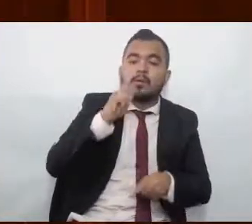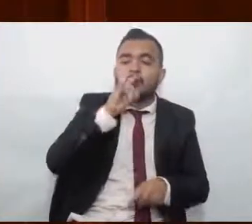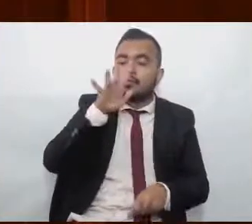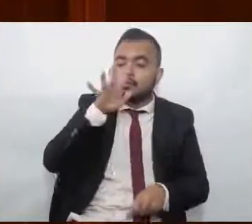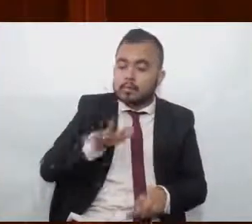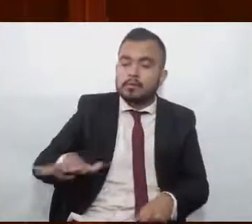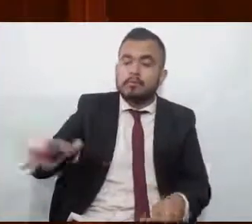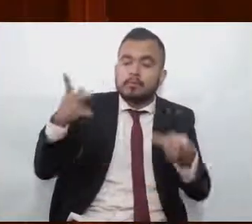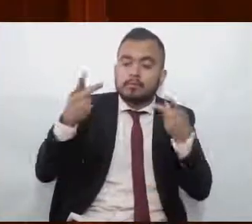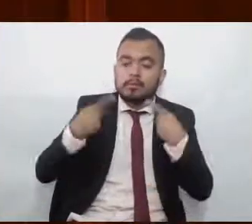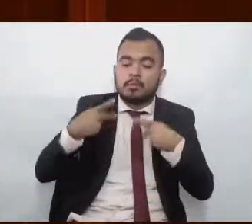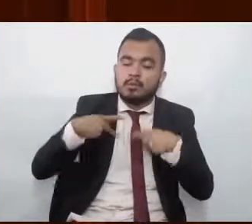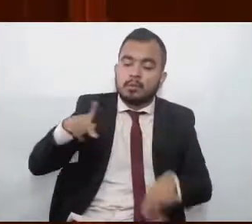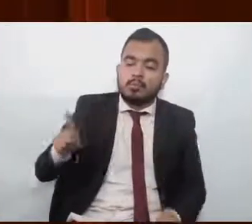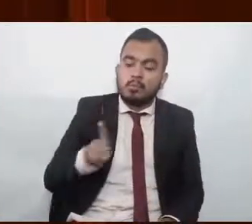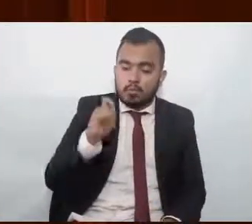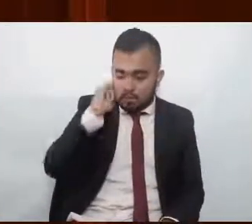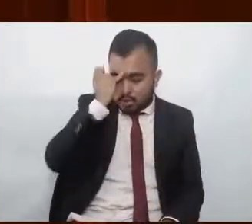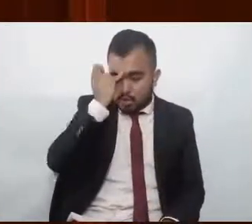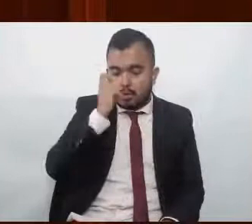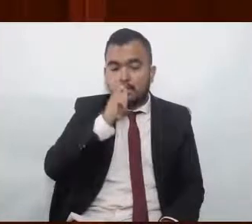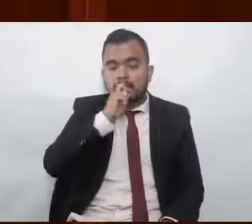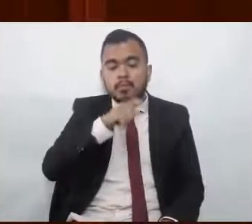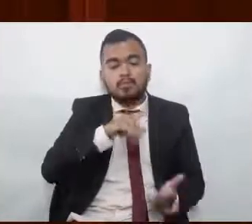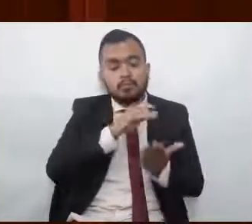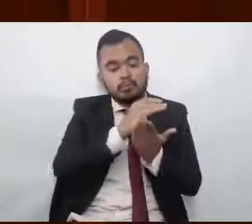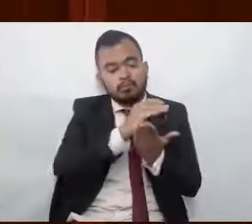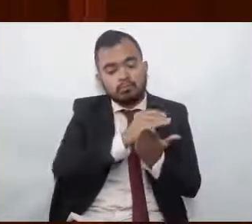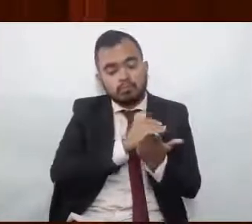dentro del marco del Código Electoral del Estado de México.